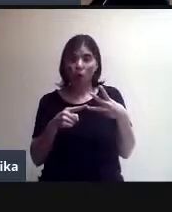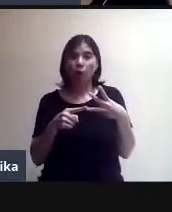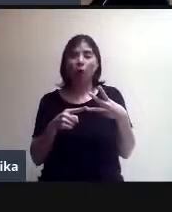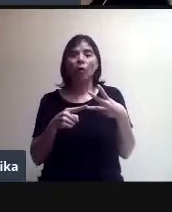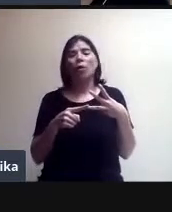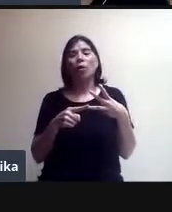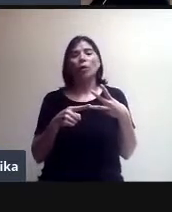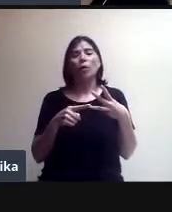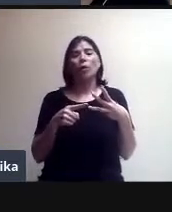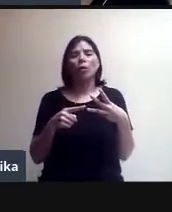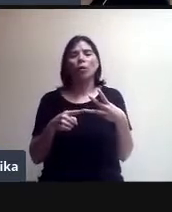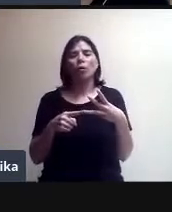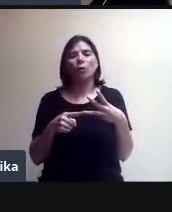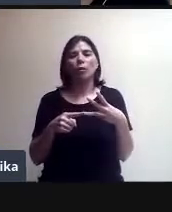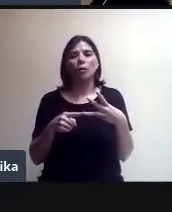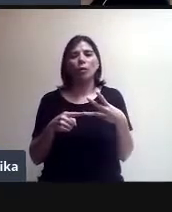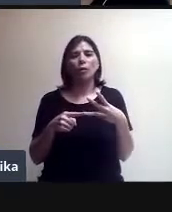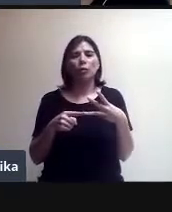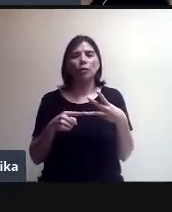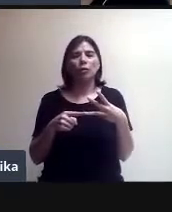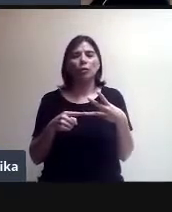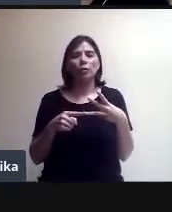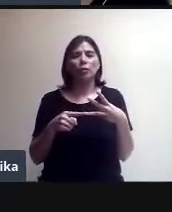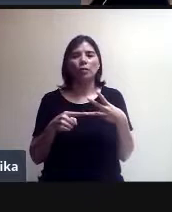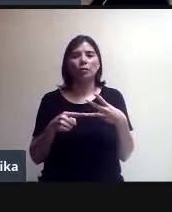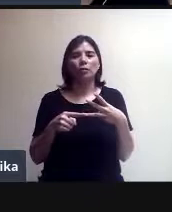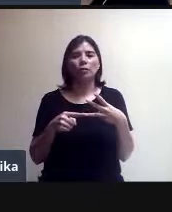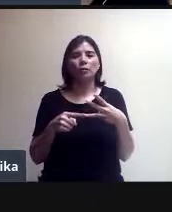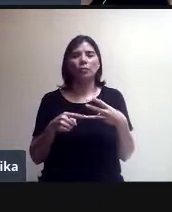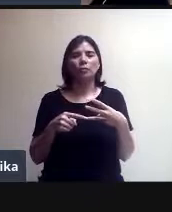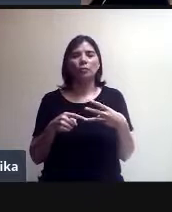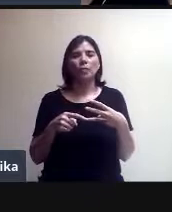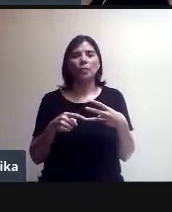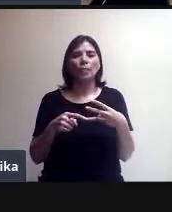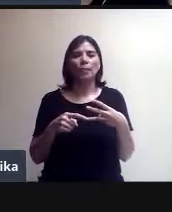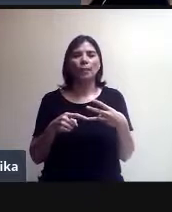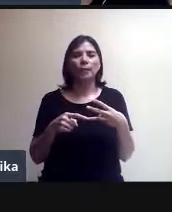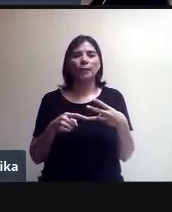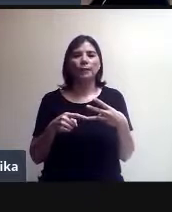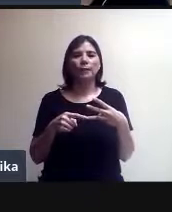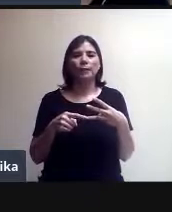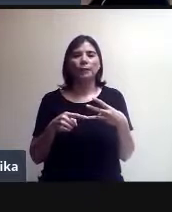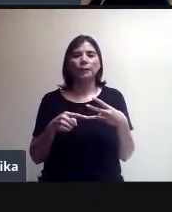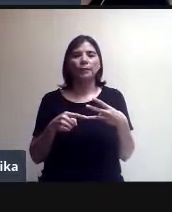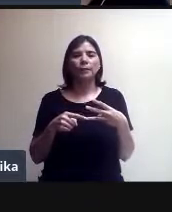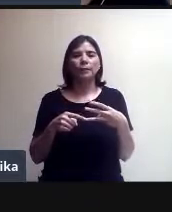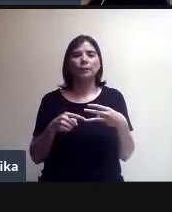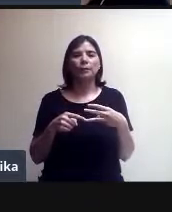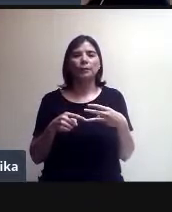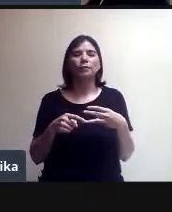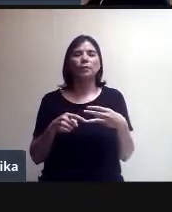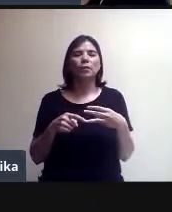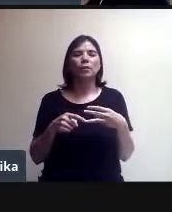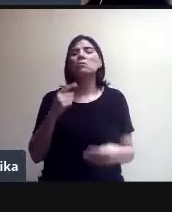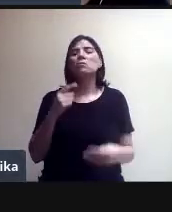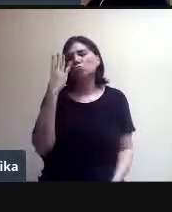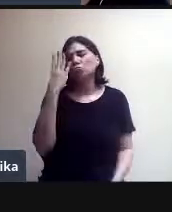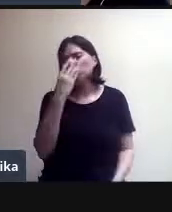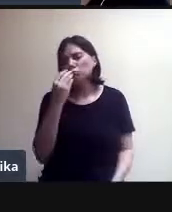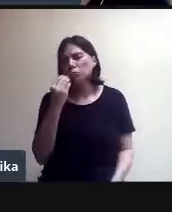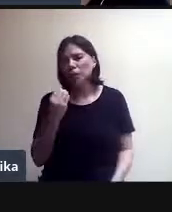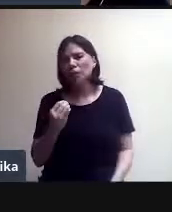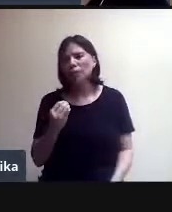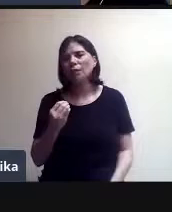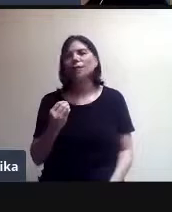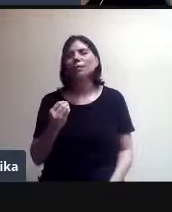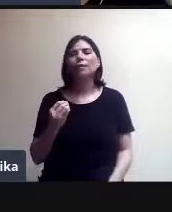si no, se pueden ir a la Chrome Web Store. No cuesta nada. Y es muy bonita. Los maestros que la